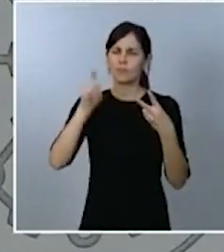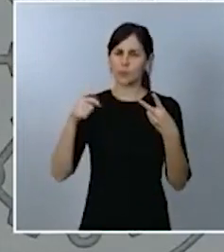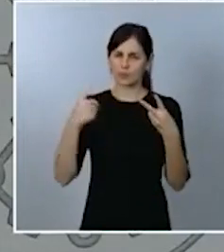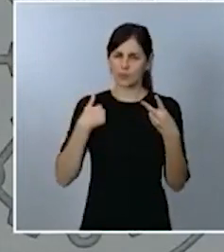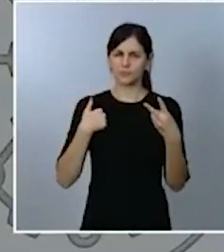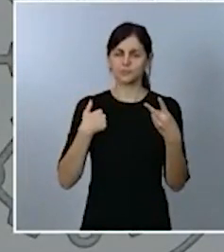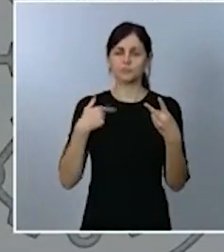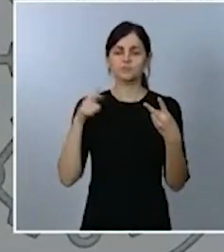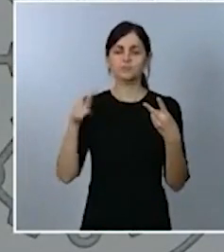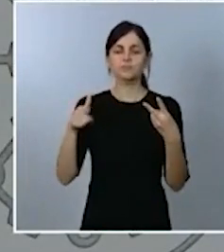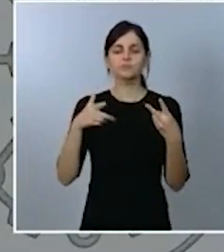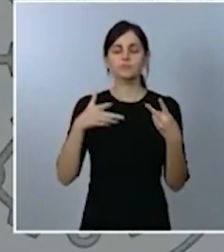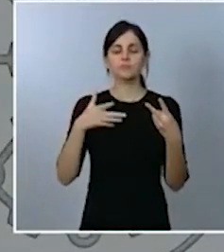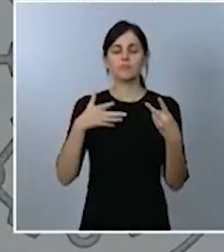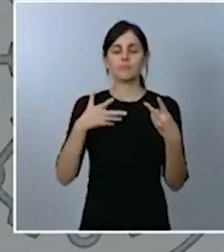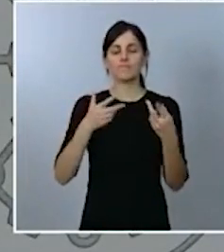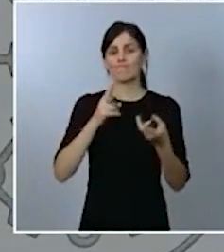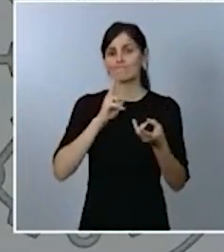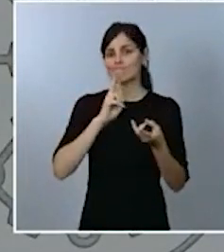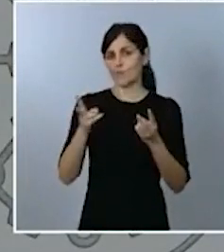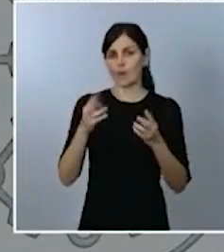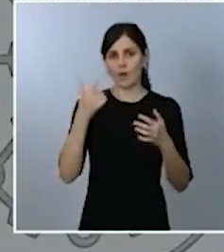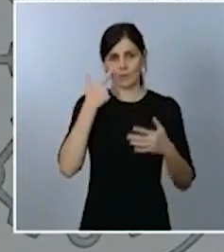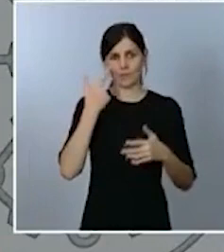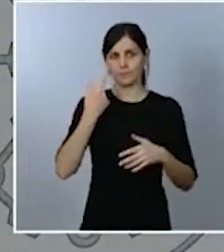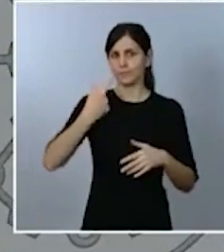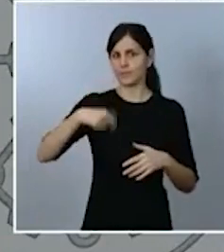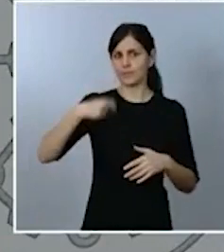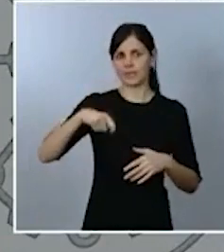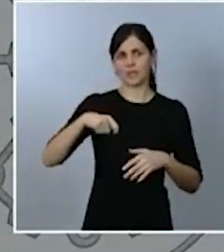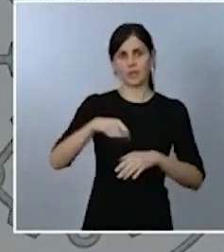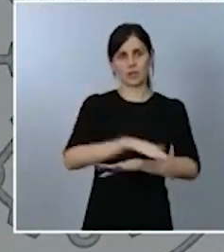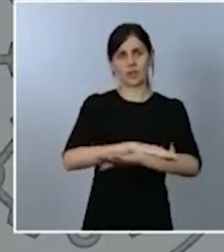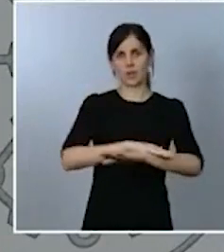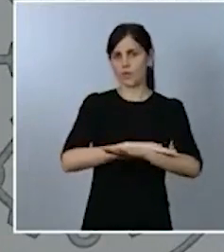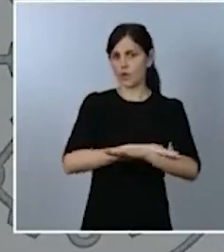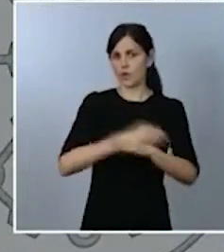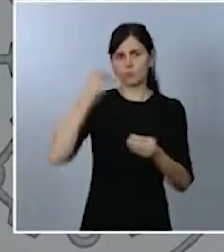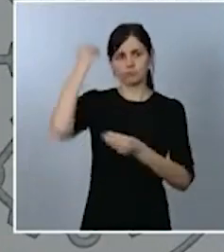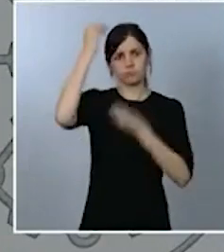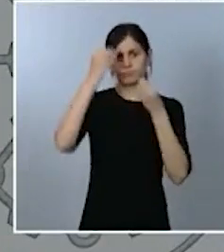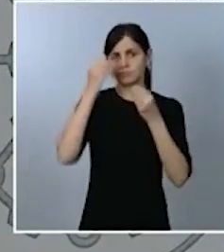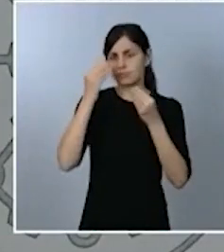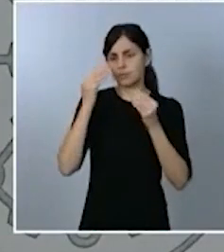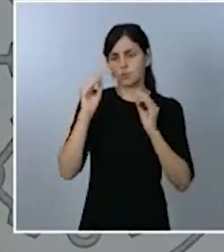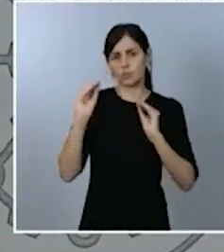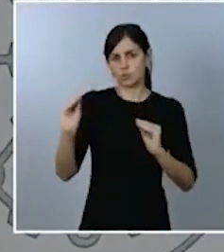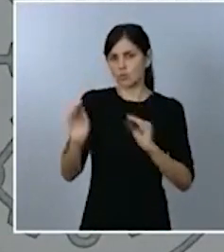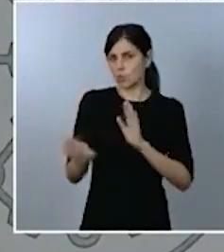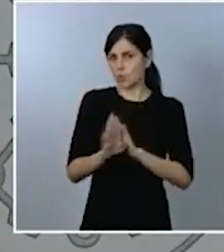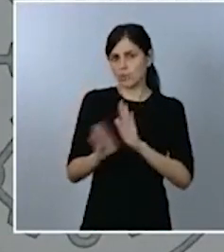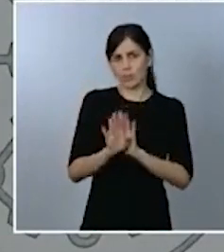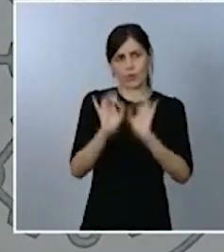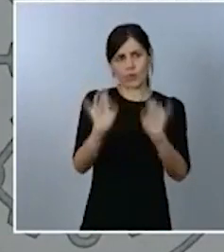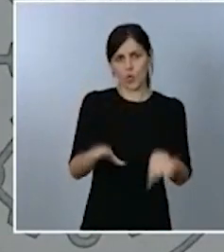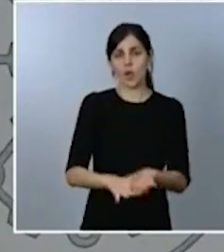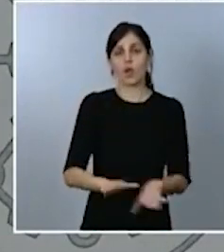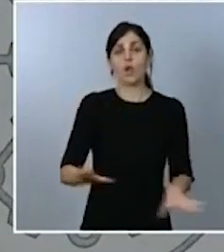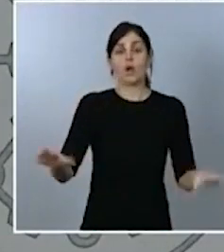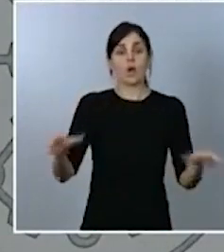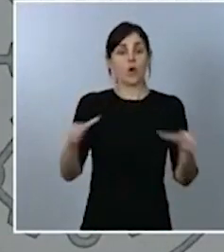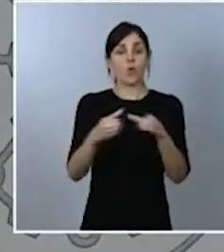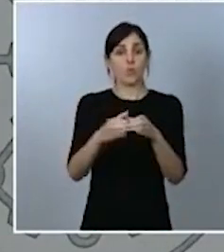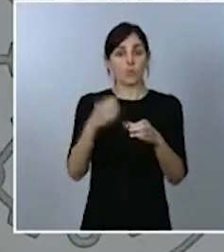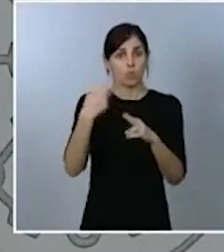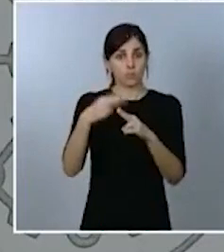planteamiento del presidente del gobierno sigue plenamente vigente en el momento en que el partido popular quiera sentarse a hablar